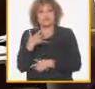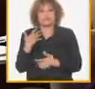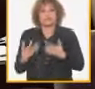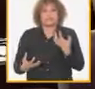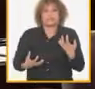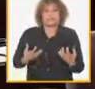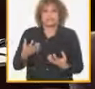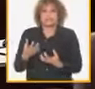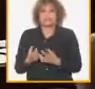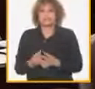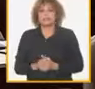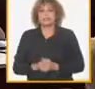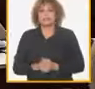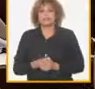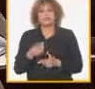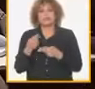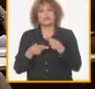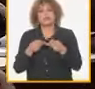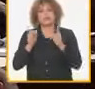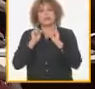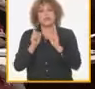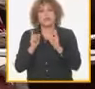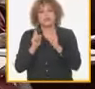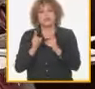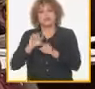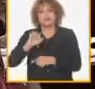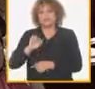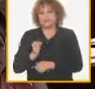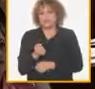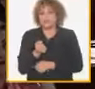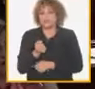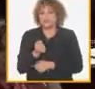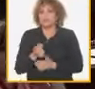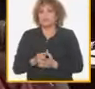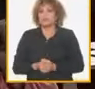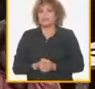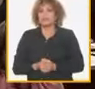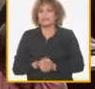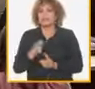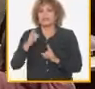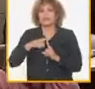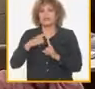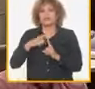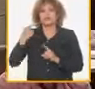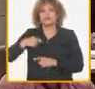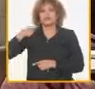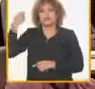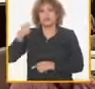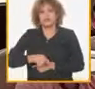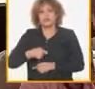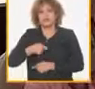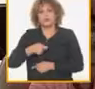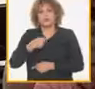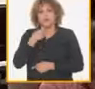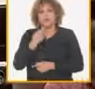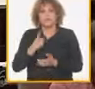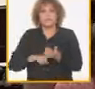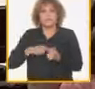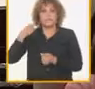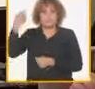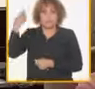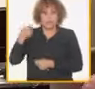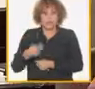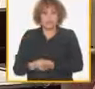se ejecuta una política de mayor rigor y severidad en el tratamiento jurídico operativo penal y penitenciario